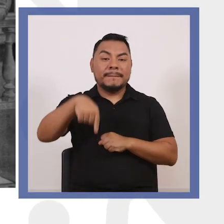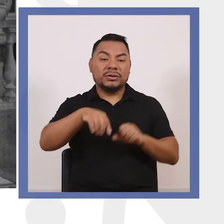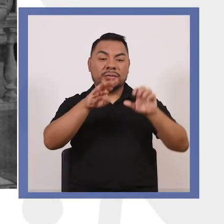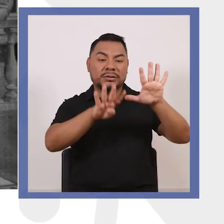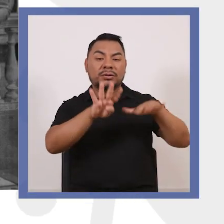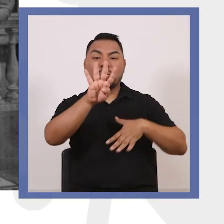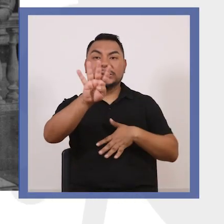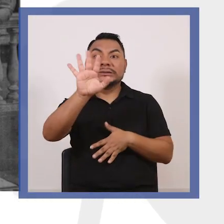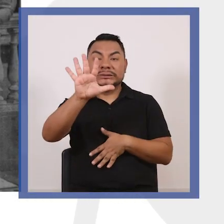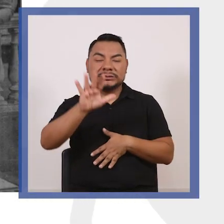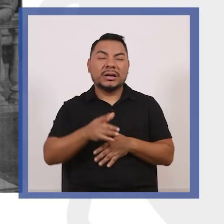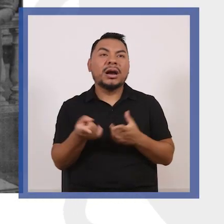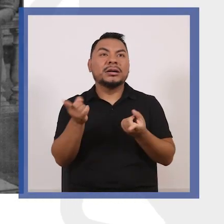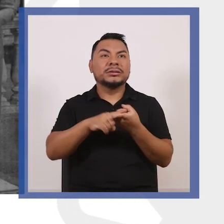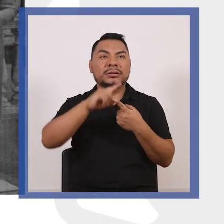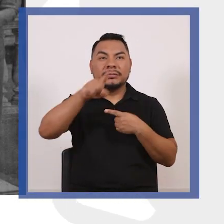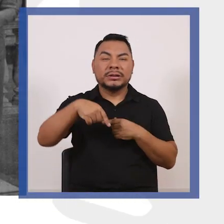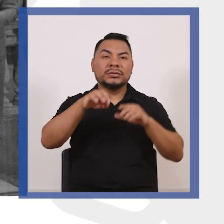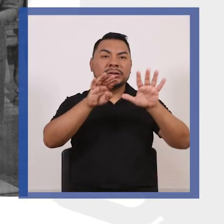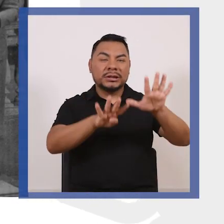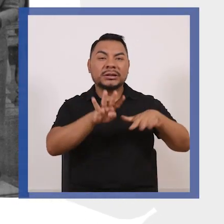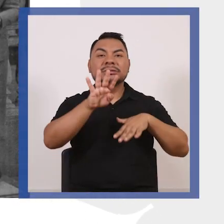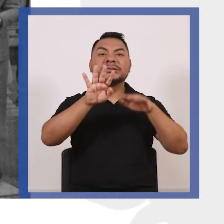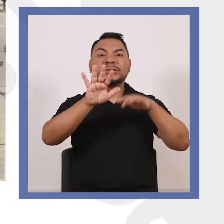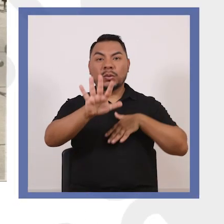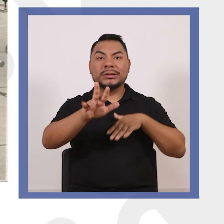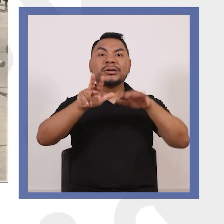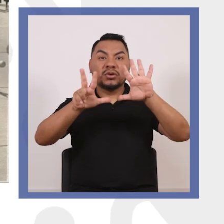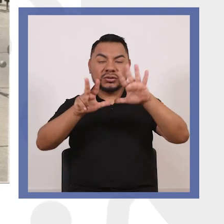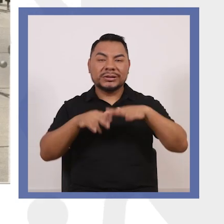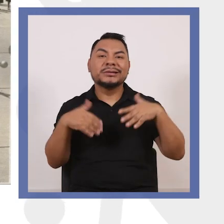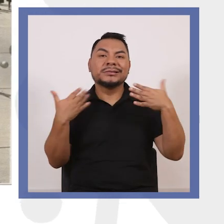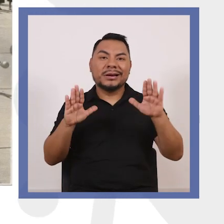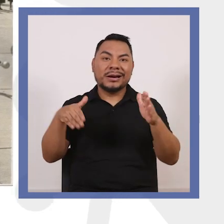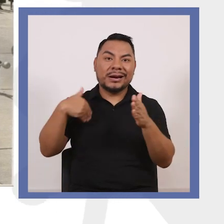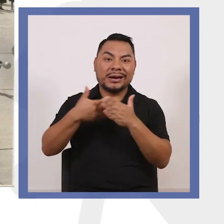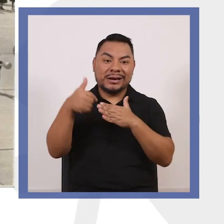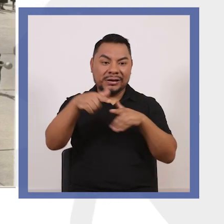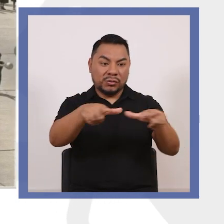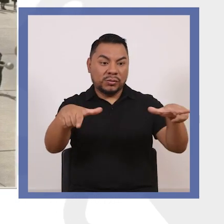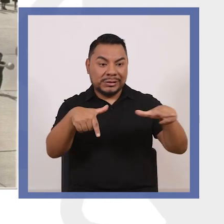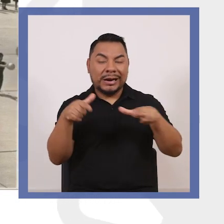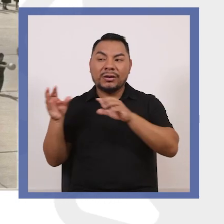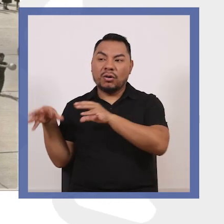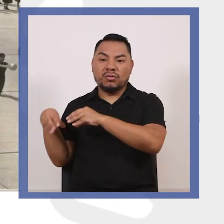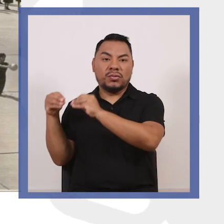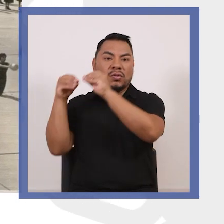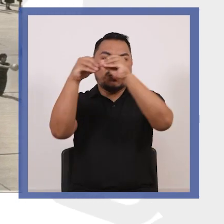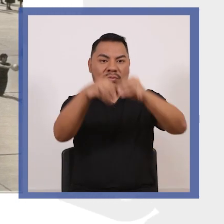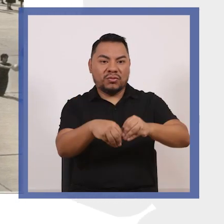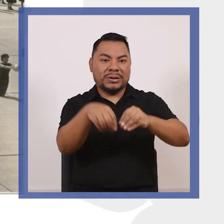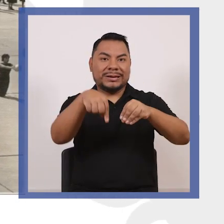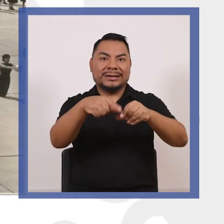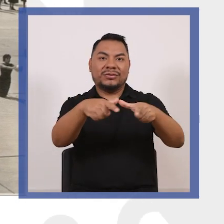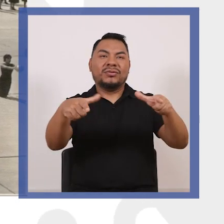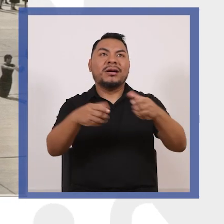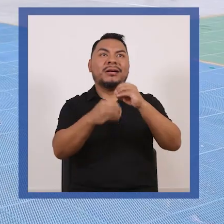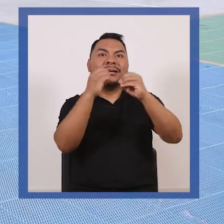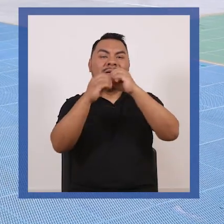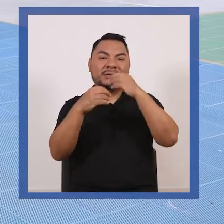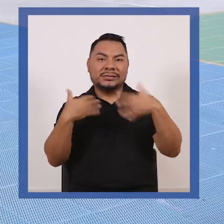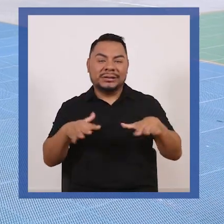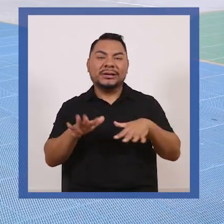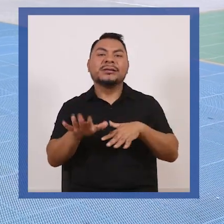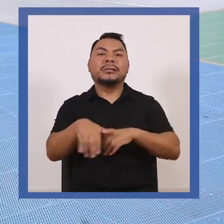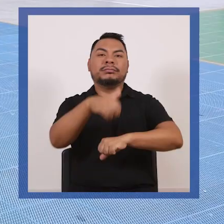1945 hasta 1958 que ya llegan a este espacio donde ya obtiene